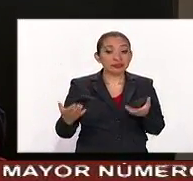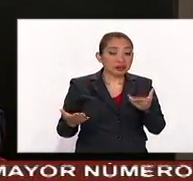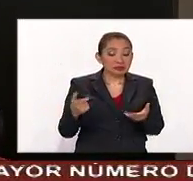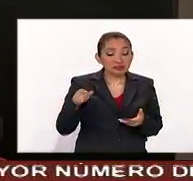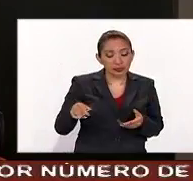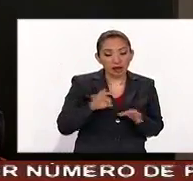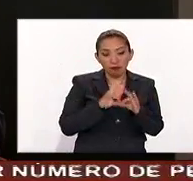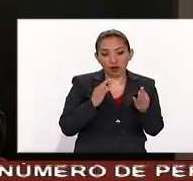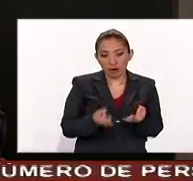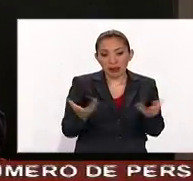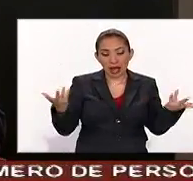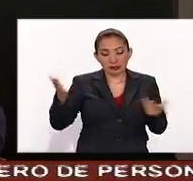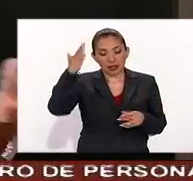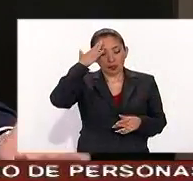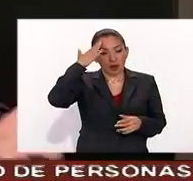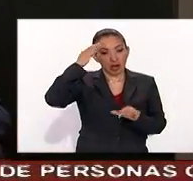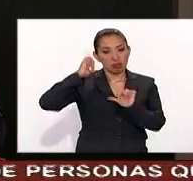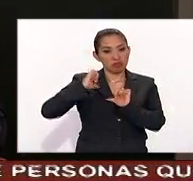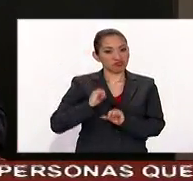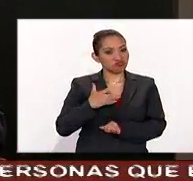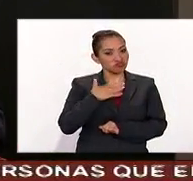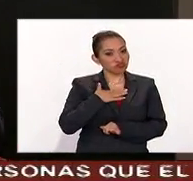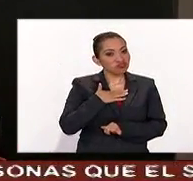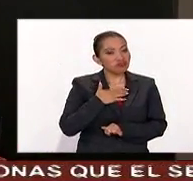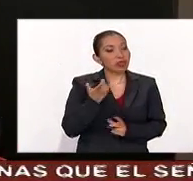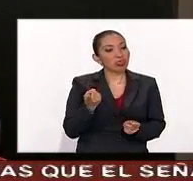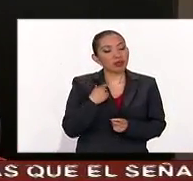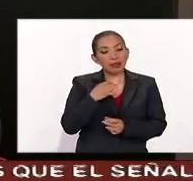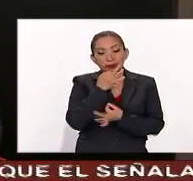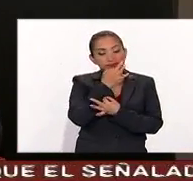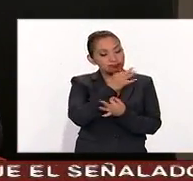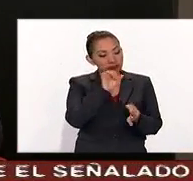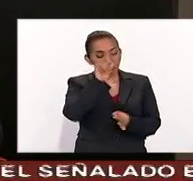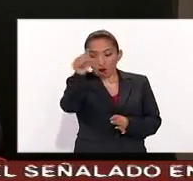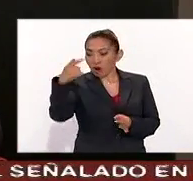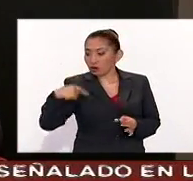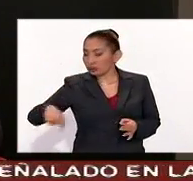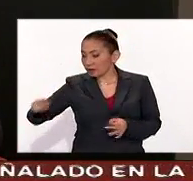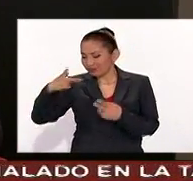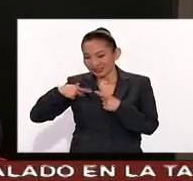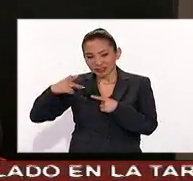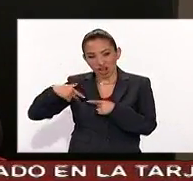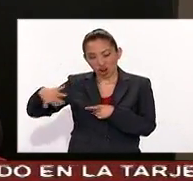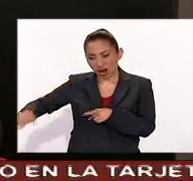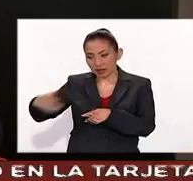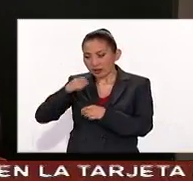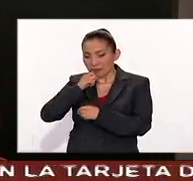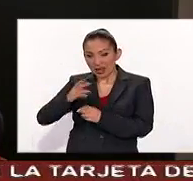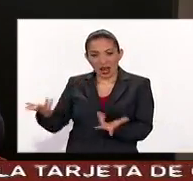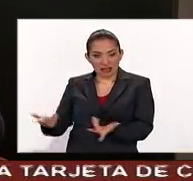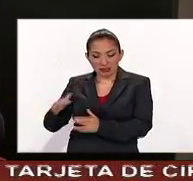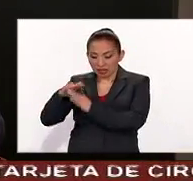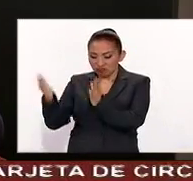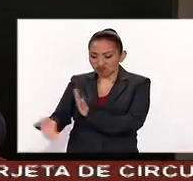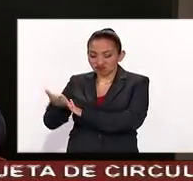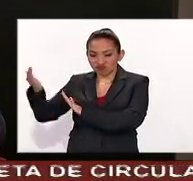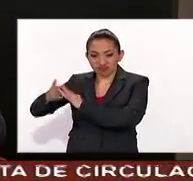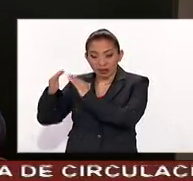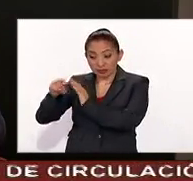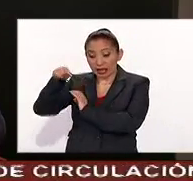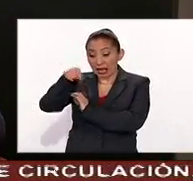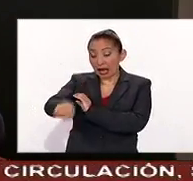donde va llevando el liderazgo y donde da a conocer a otros inmobiliarios que existe ese